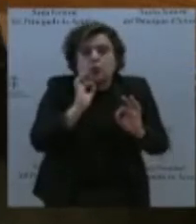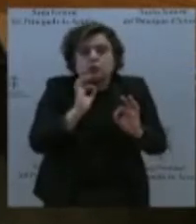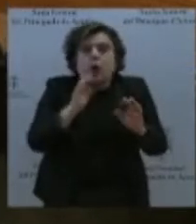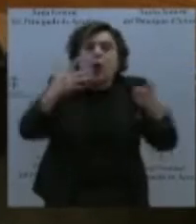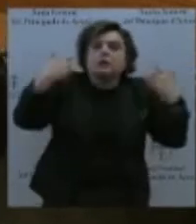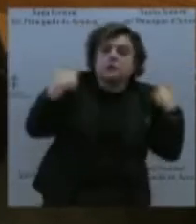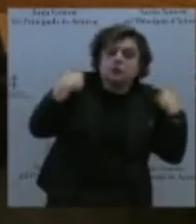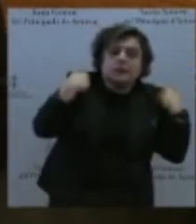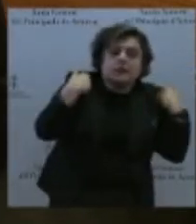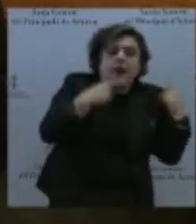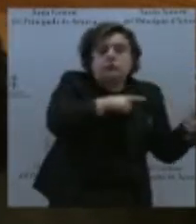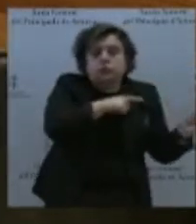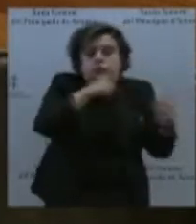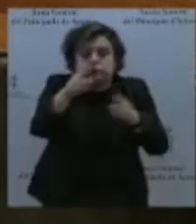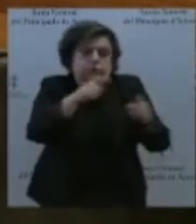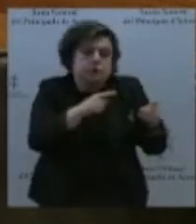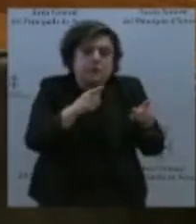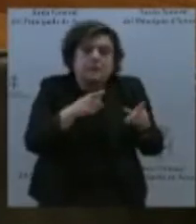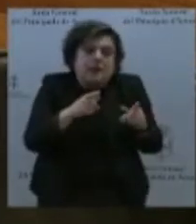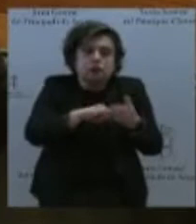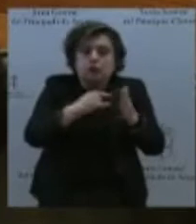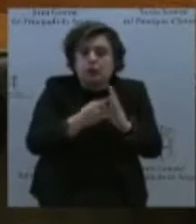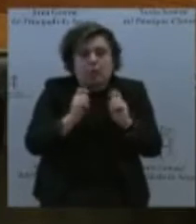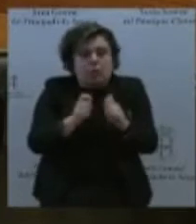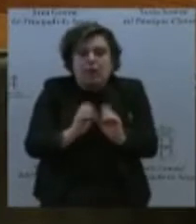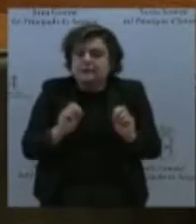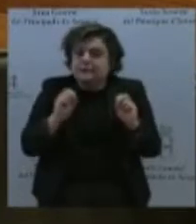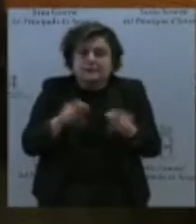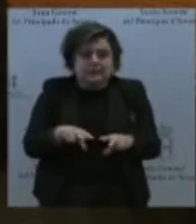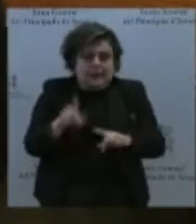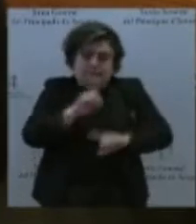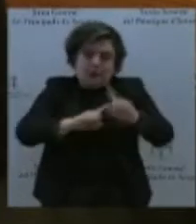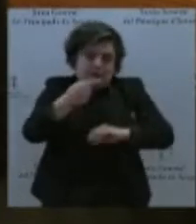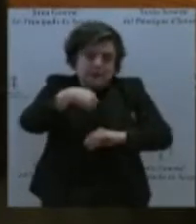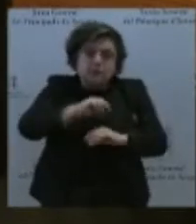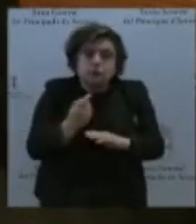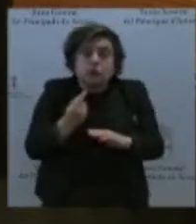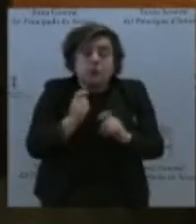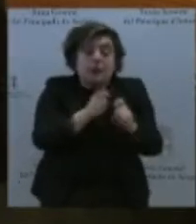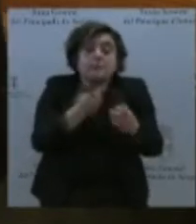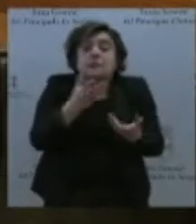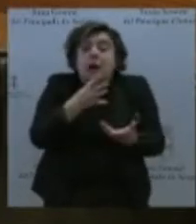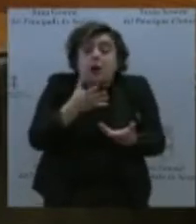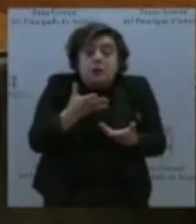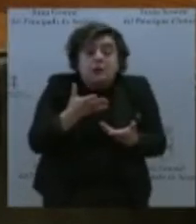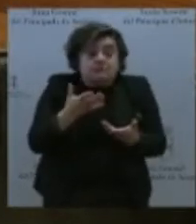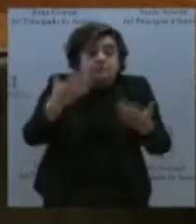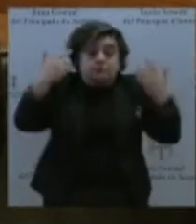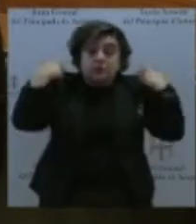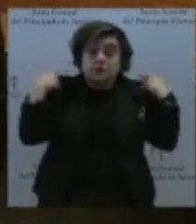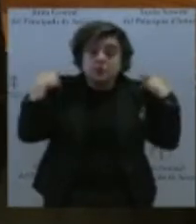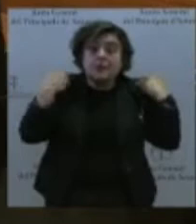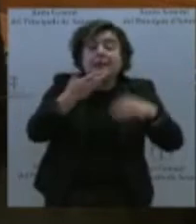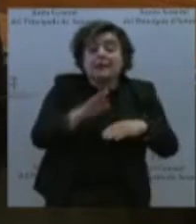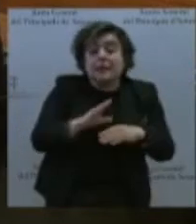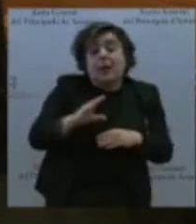solucionar para nada el problema que les planteamos. ¿Dónde está la pelota ahora mismo? En el Consorcio de Transportes. ¿Quién tiene la potestad en el Consorcio de Transportes?